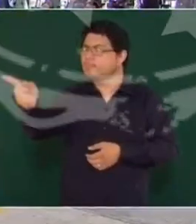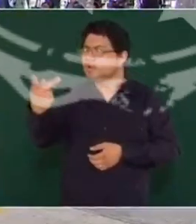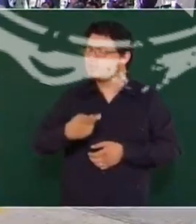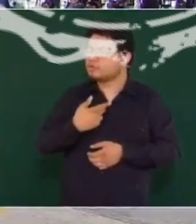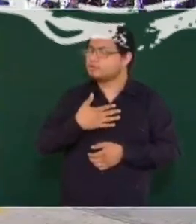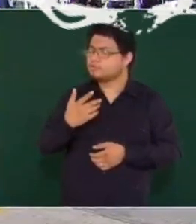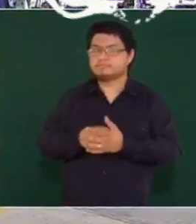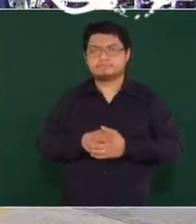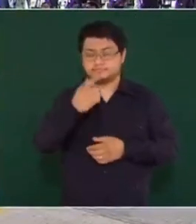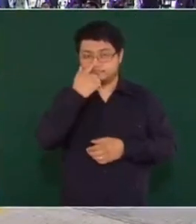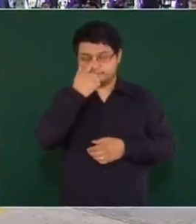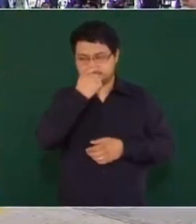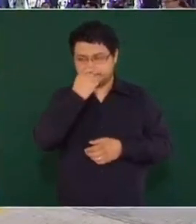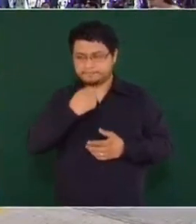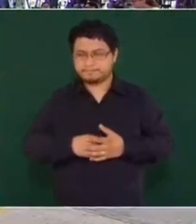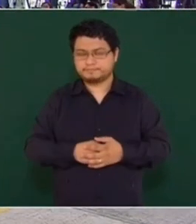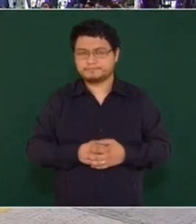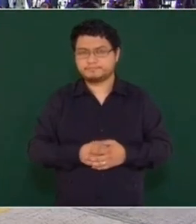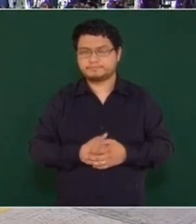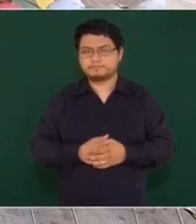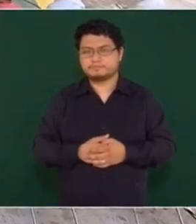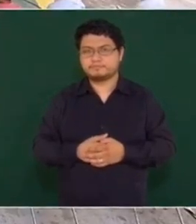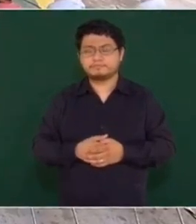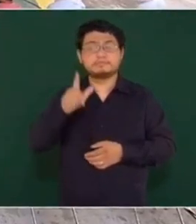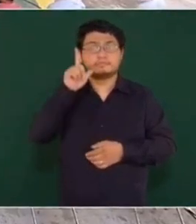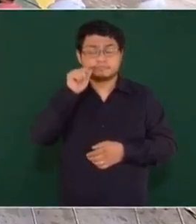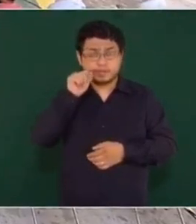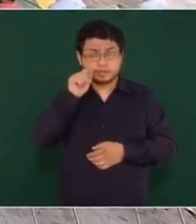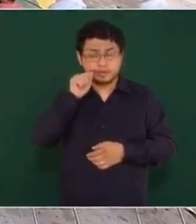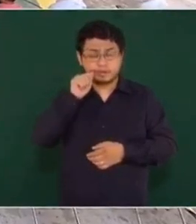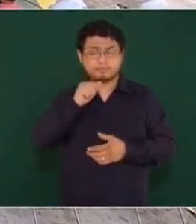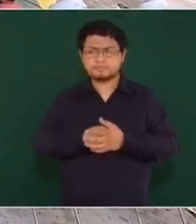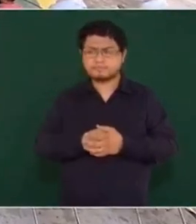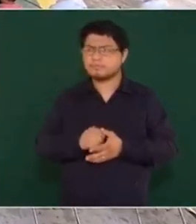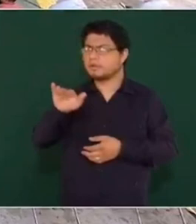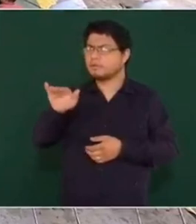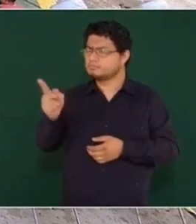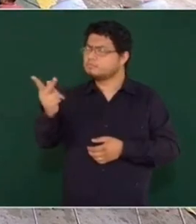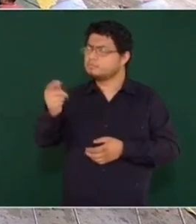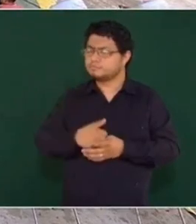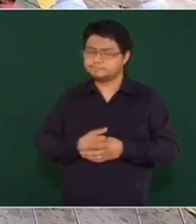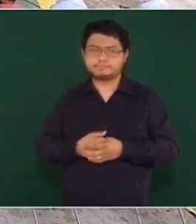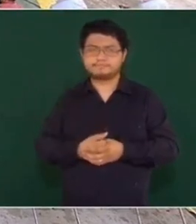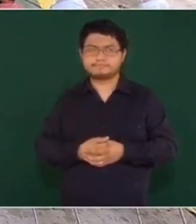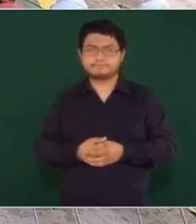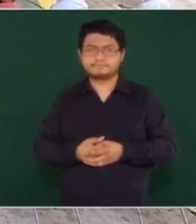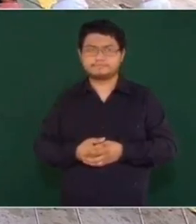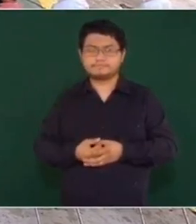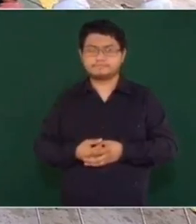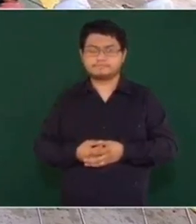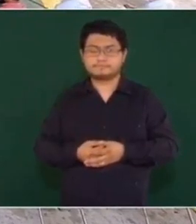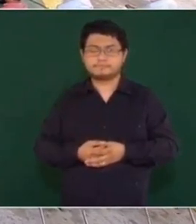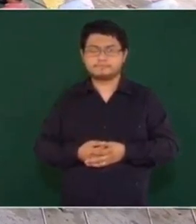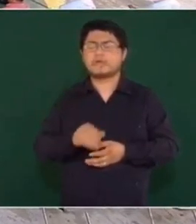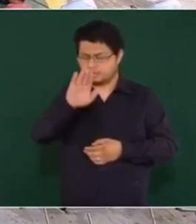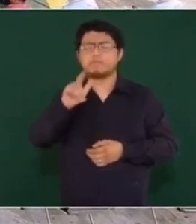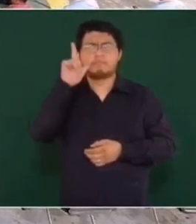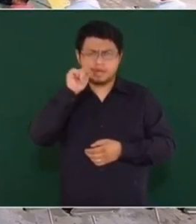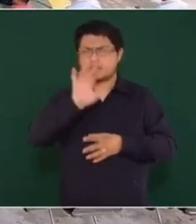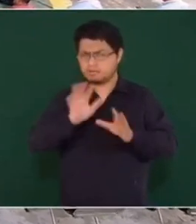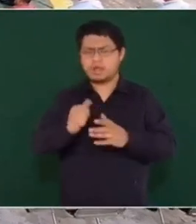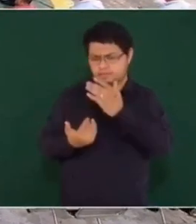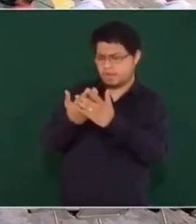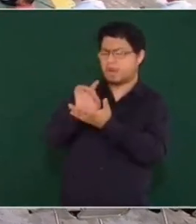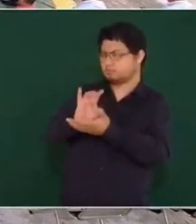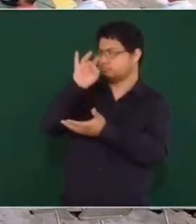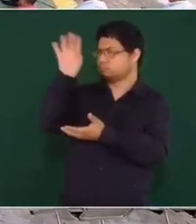¿Qué es la iniciativa para la ley de seguridad? ¿Es mañana? A ver. Pues se tiene previsto que mañana se envíe en el